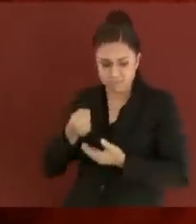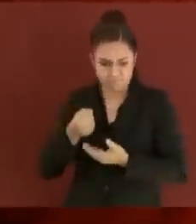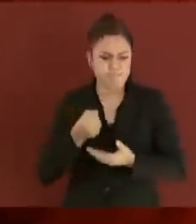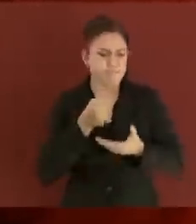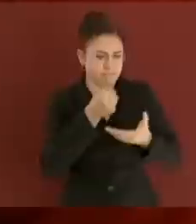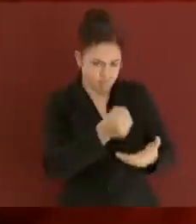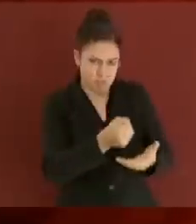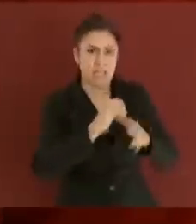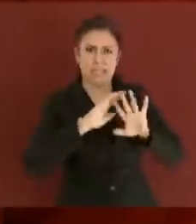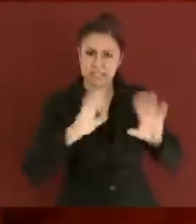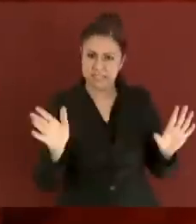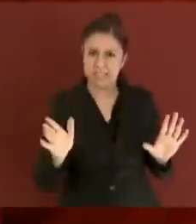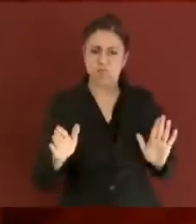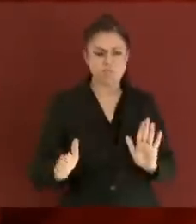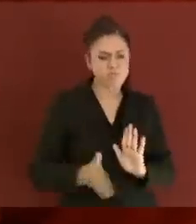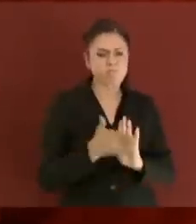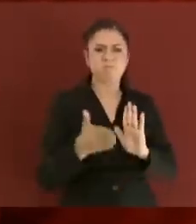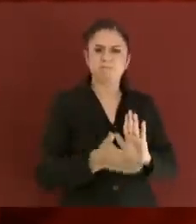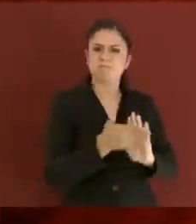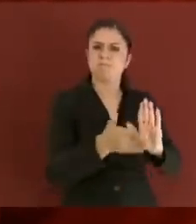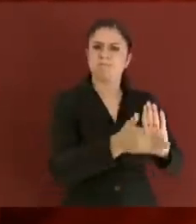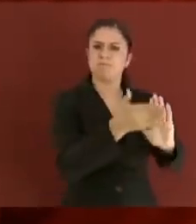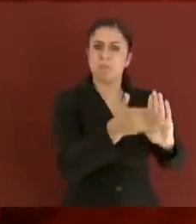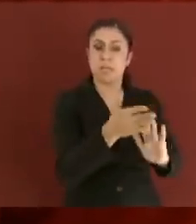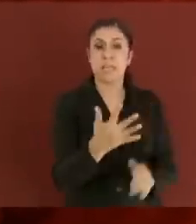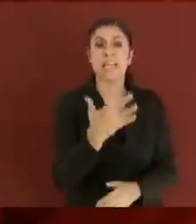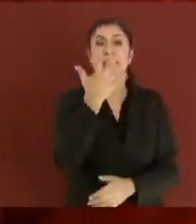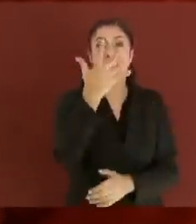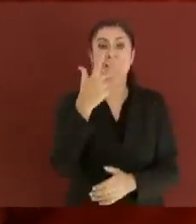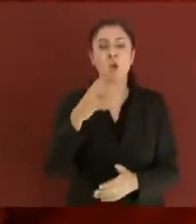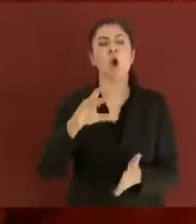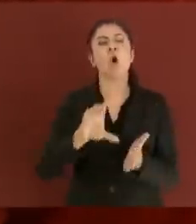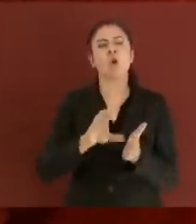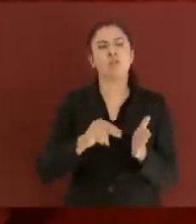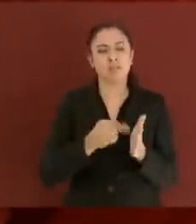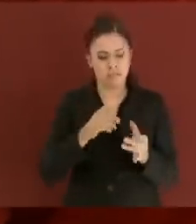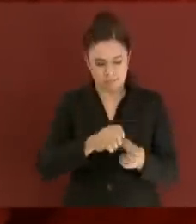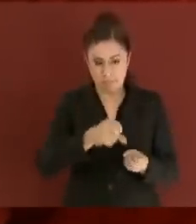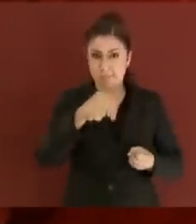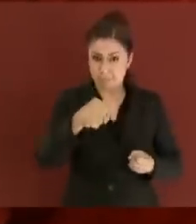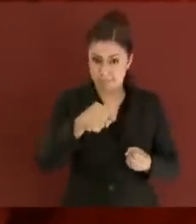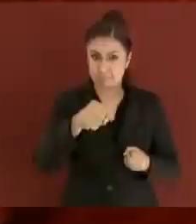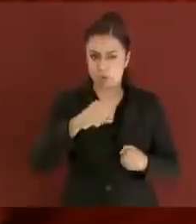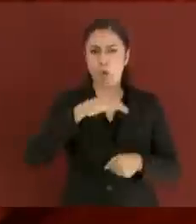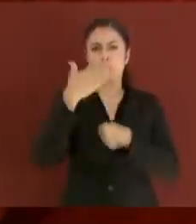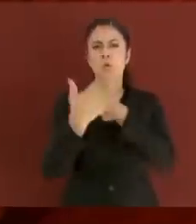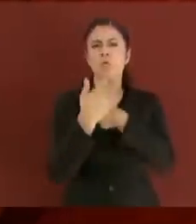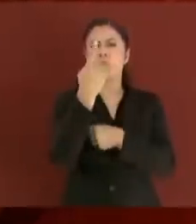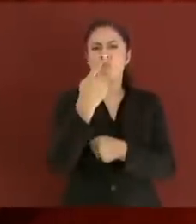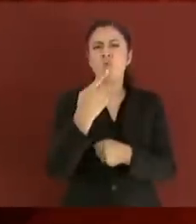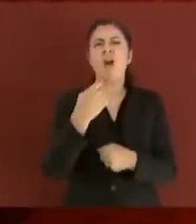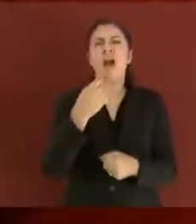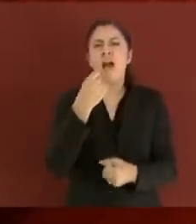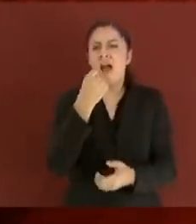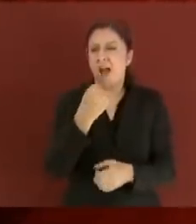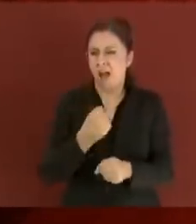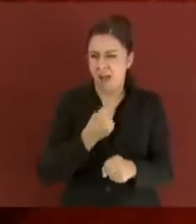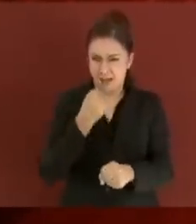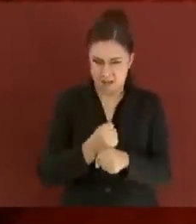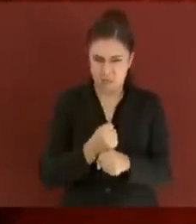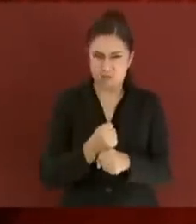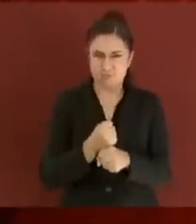proceso de licitación de 5 contratos para el próximo año. Y uno de ellos, de los 5 contratos que nos